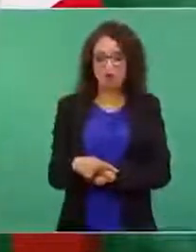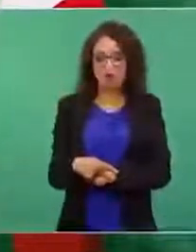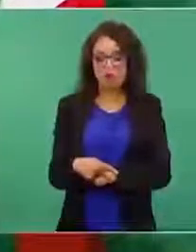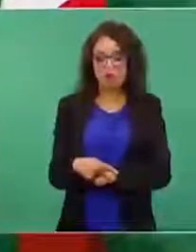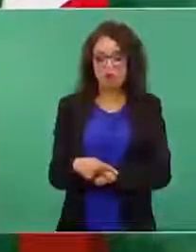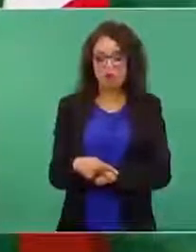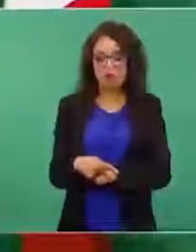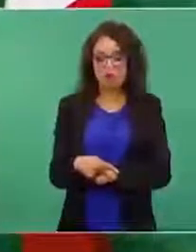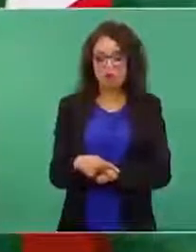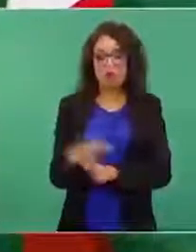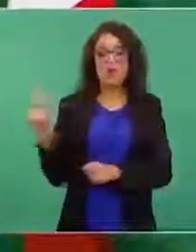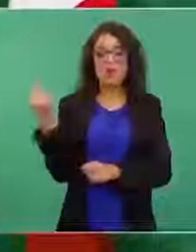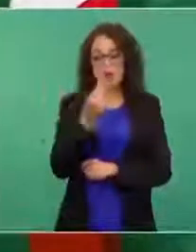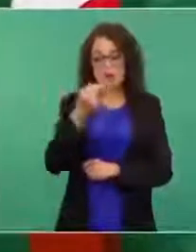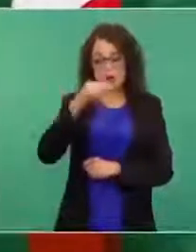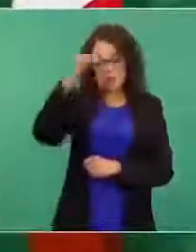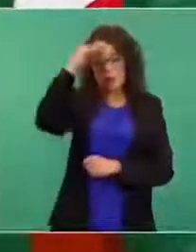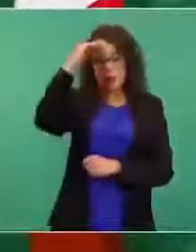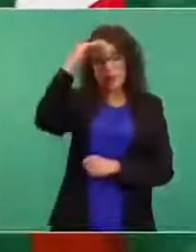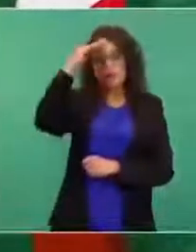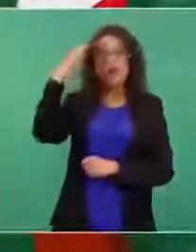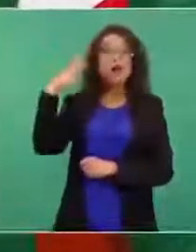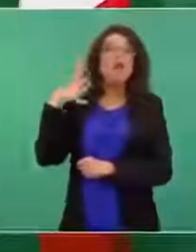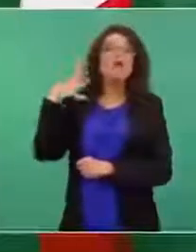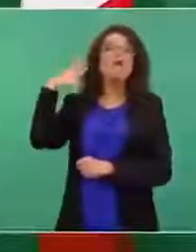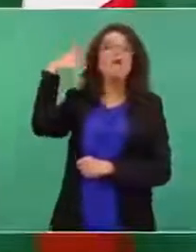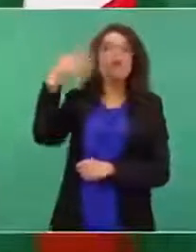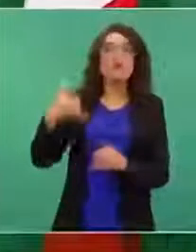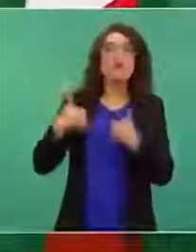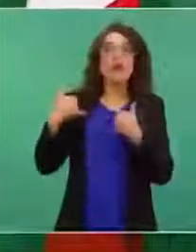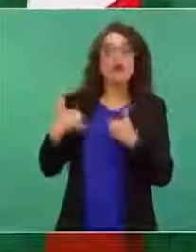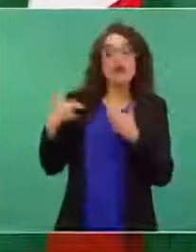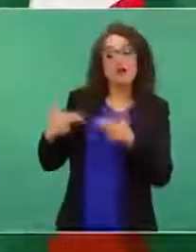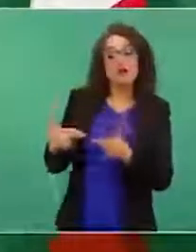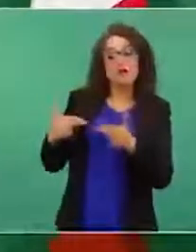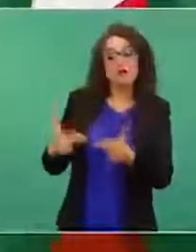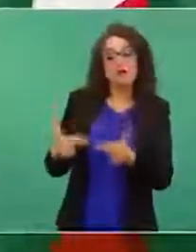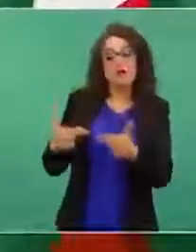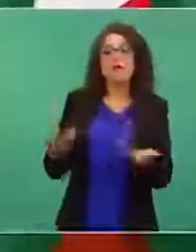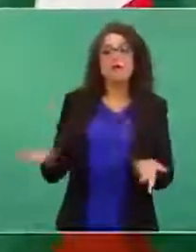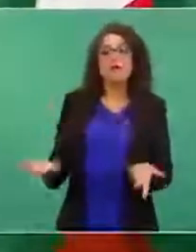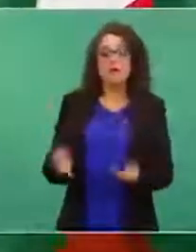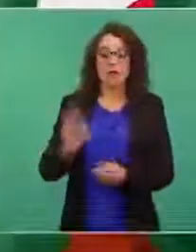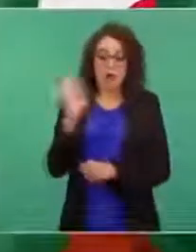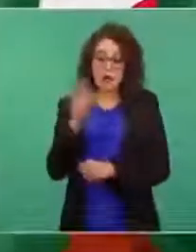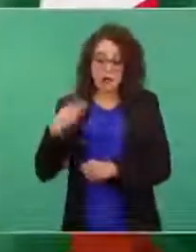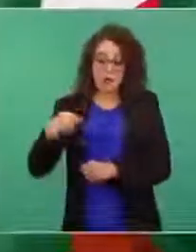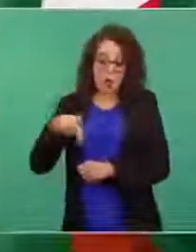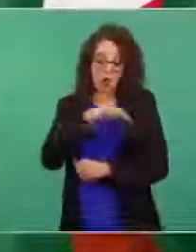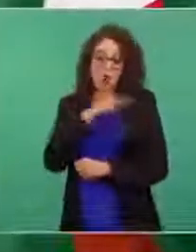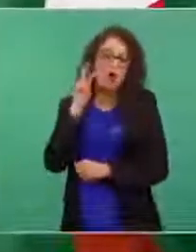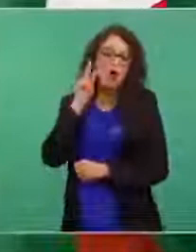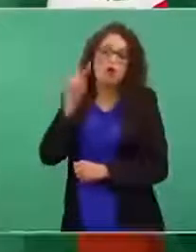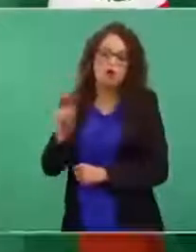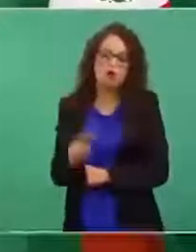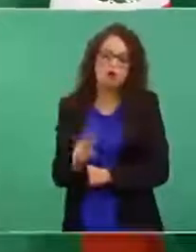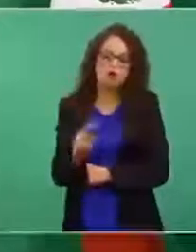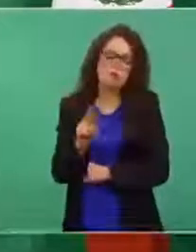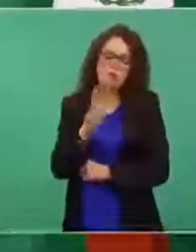y tenemos que pensar en las nuevas generaciones ya, a lo mejor a nosotros no nos va a tocar la